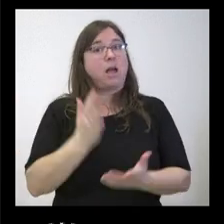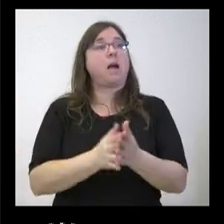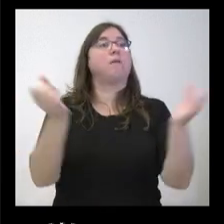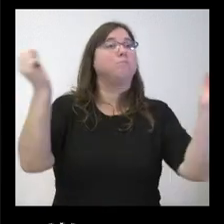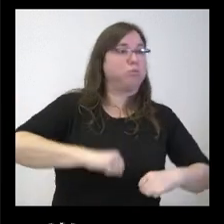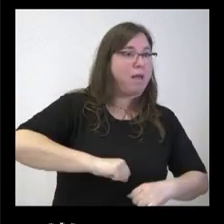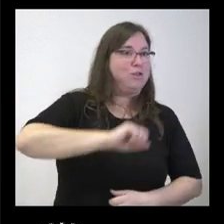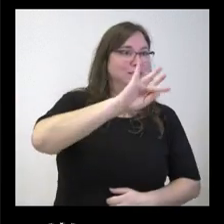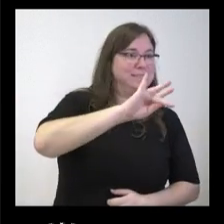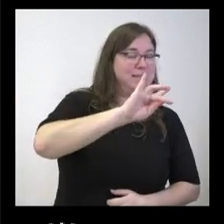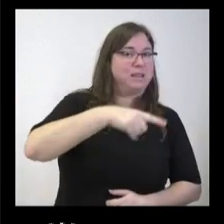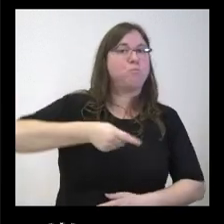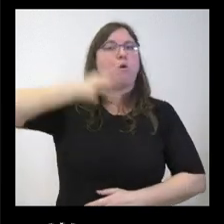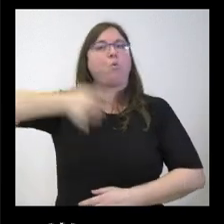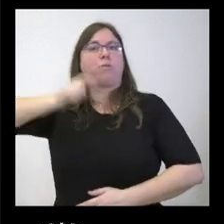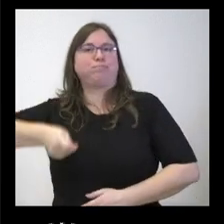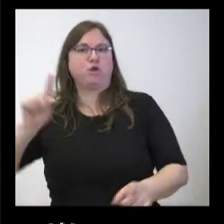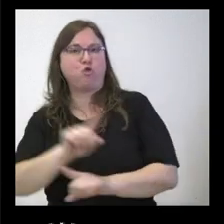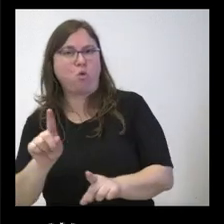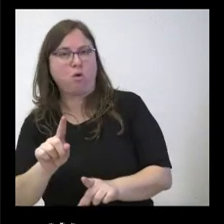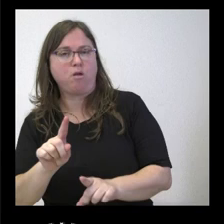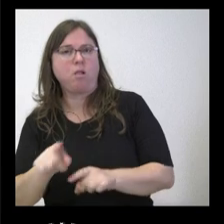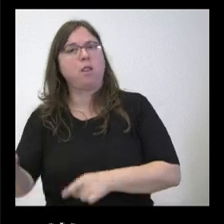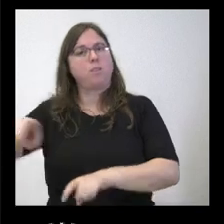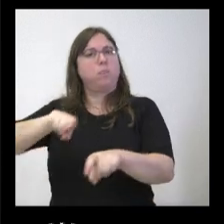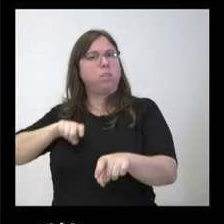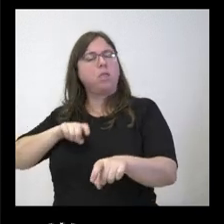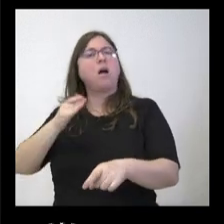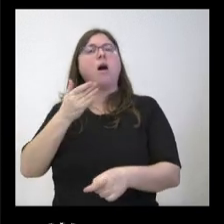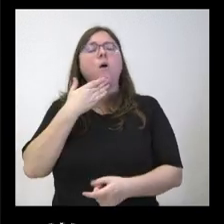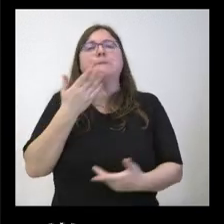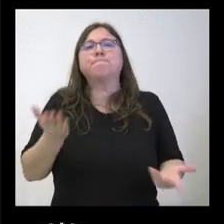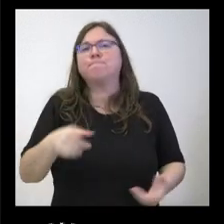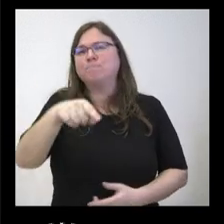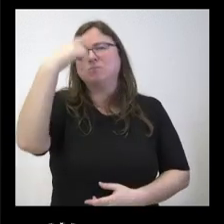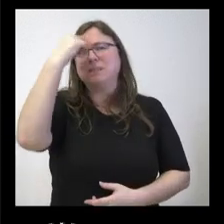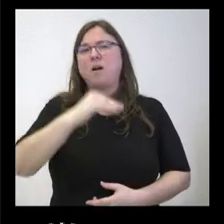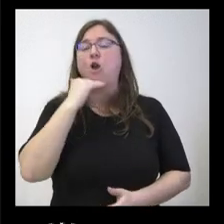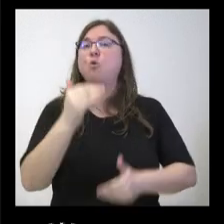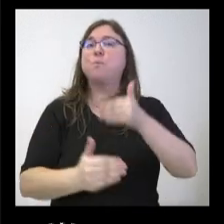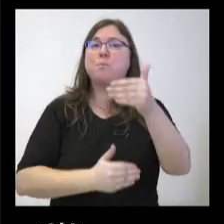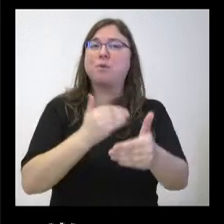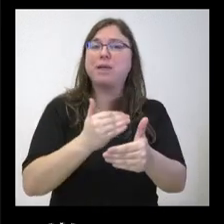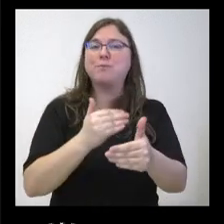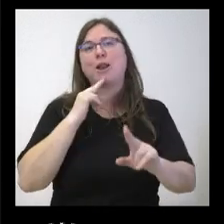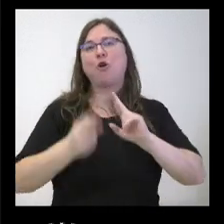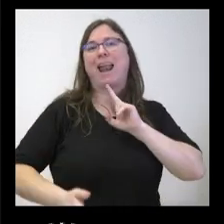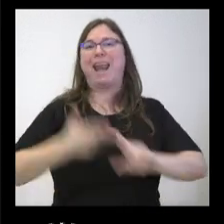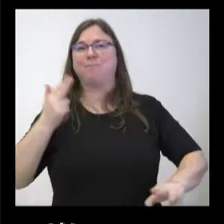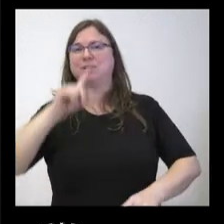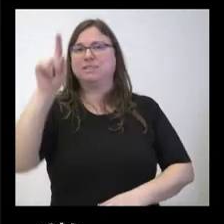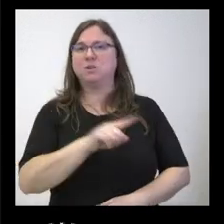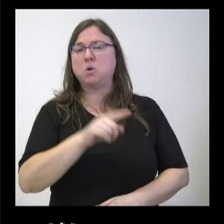la sentencia lo echó para atrás y se volvió a incoar el procedimiento no sé si hay un procedimiento expreso y si se tiene